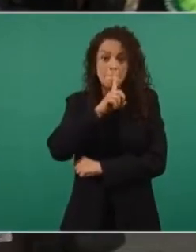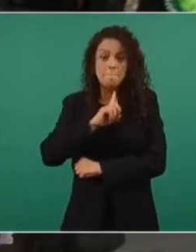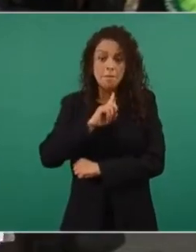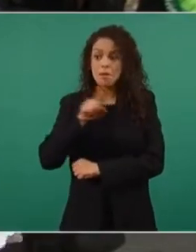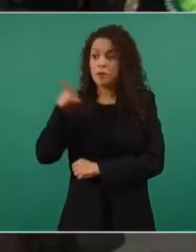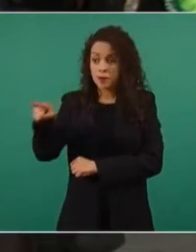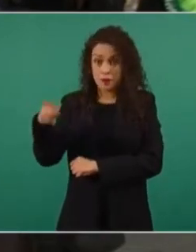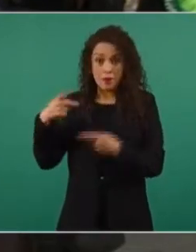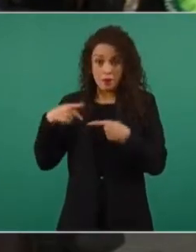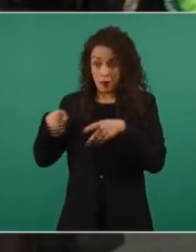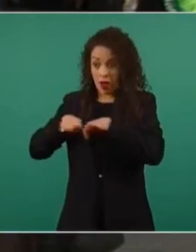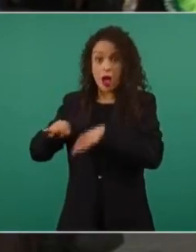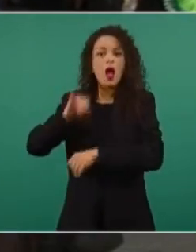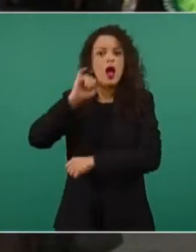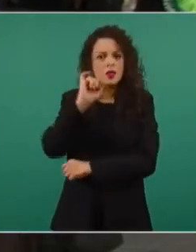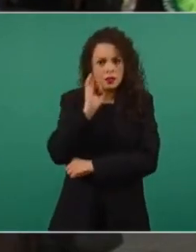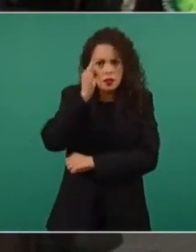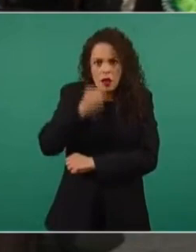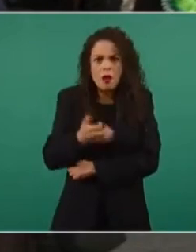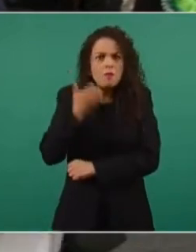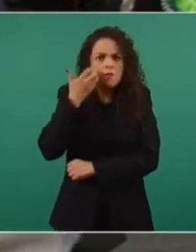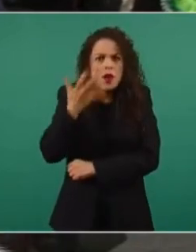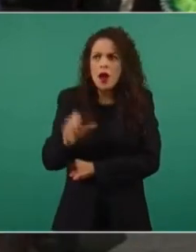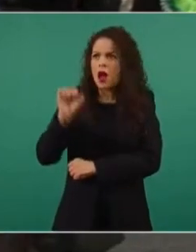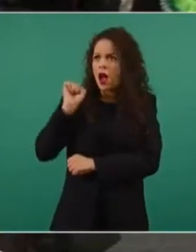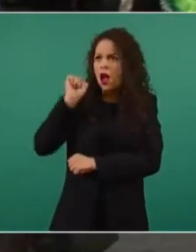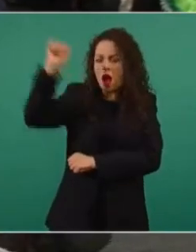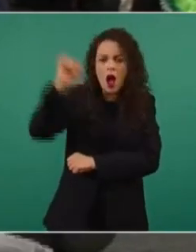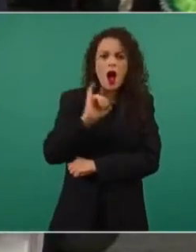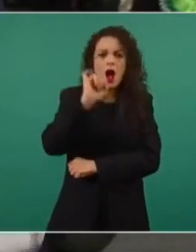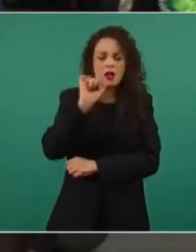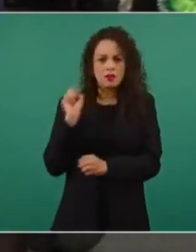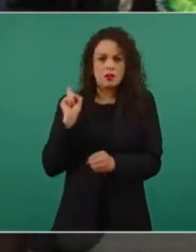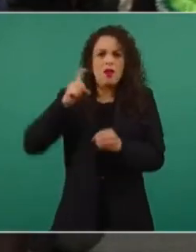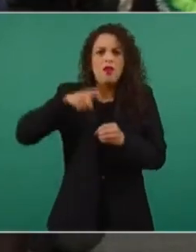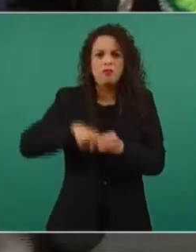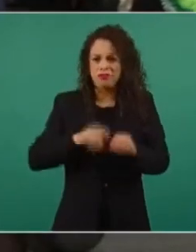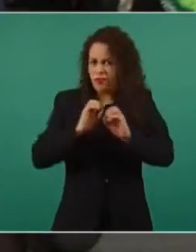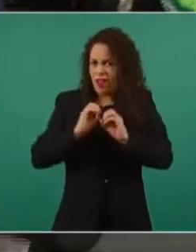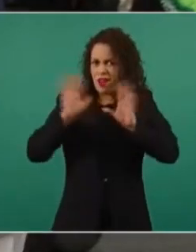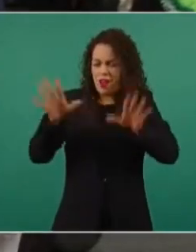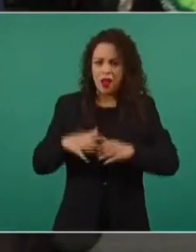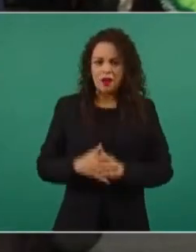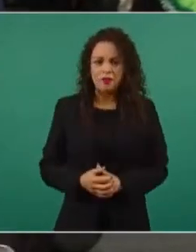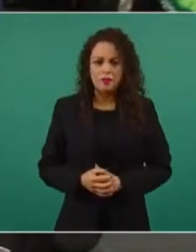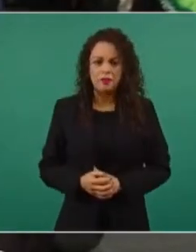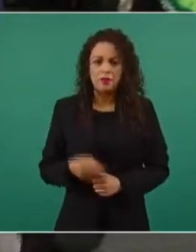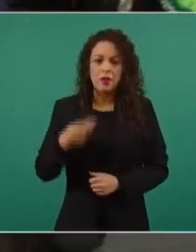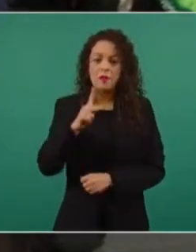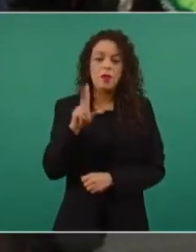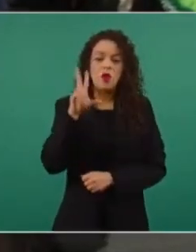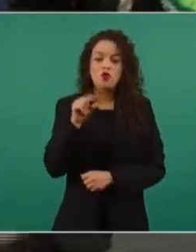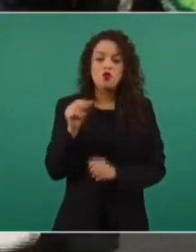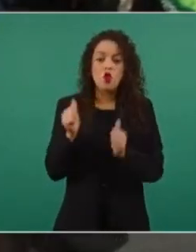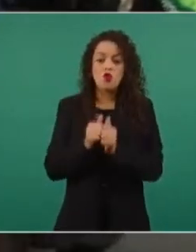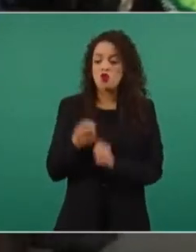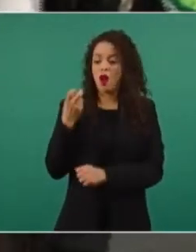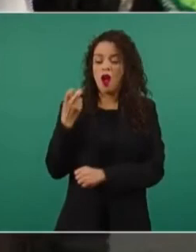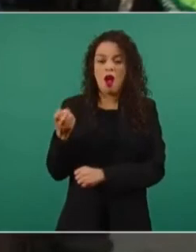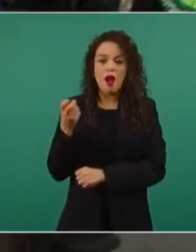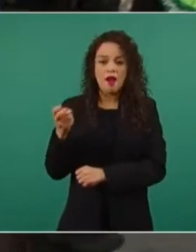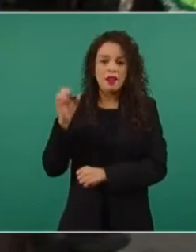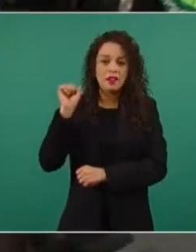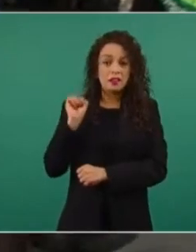sindicalizarse, pero que no querían sindicalizarse a través de estos sindicatos charros,